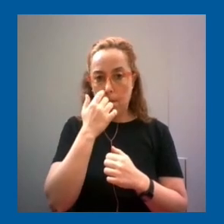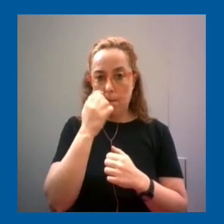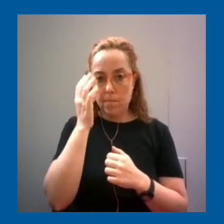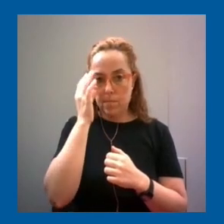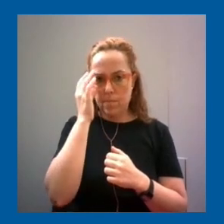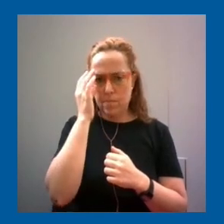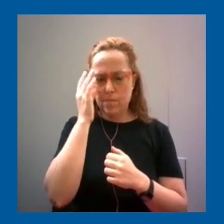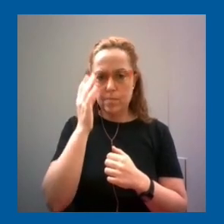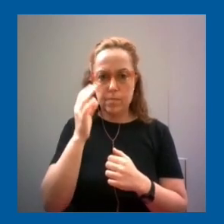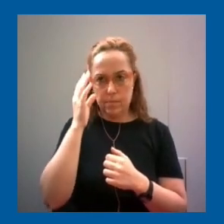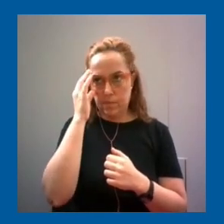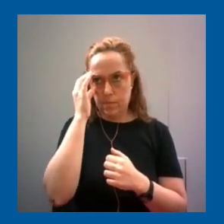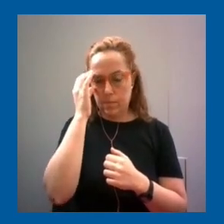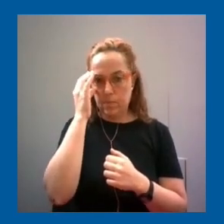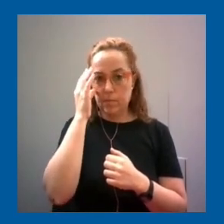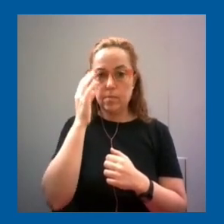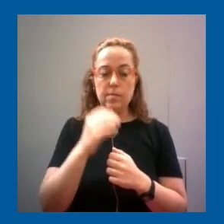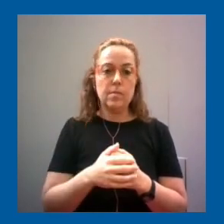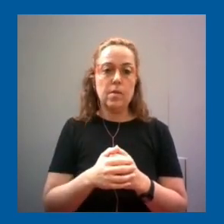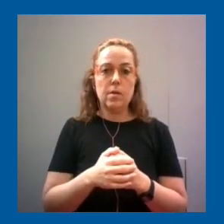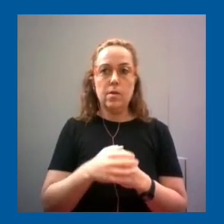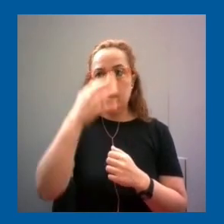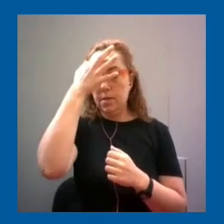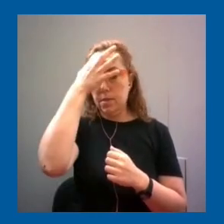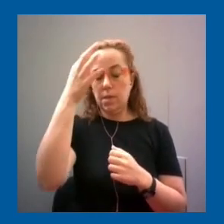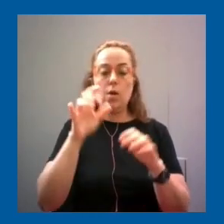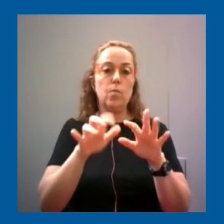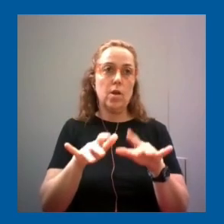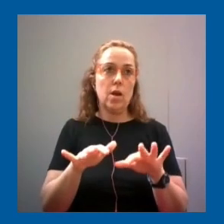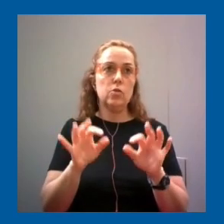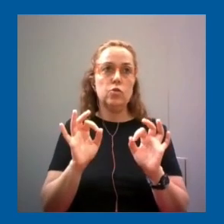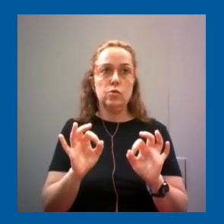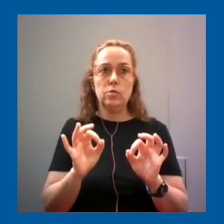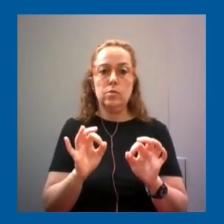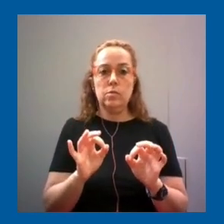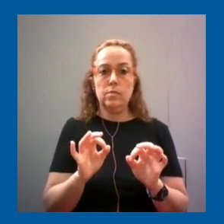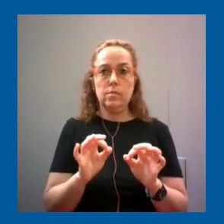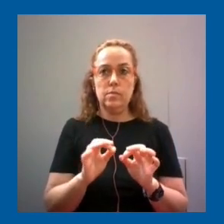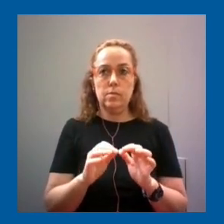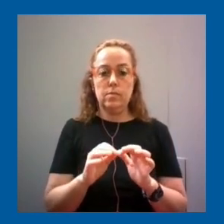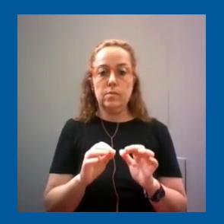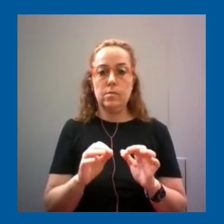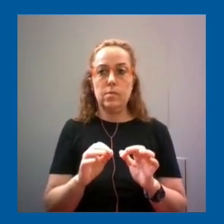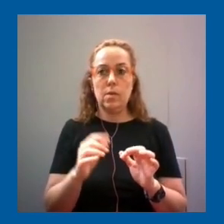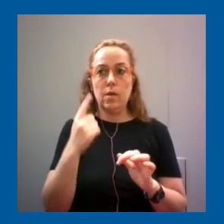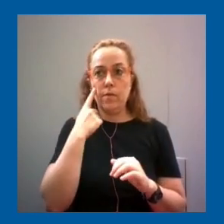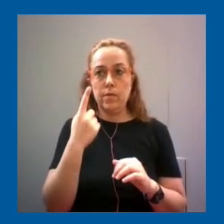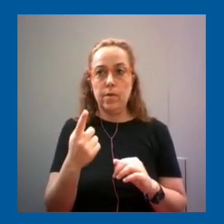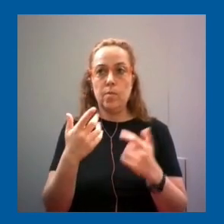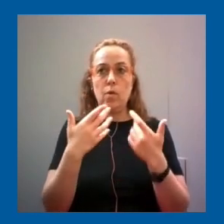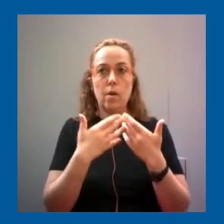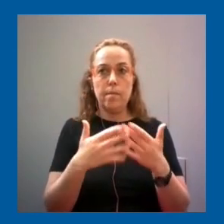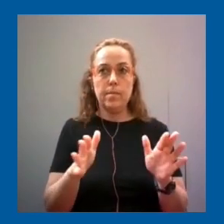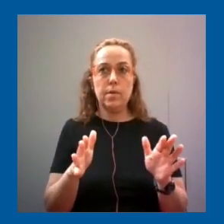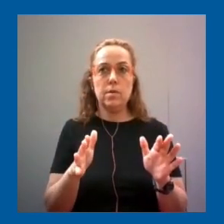los de ciencia de la computación estamos de para bienes porque empezamos a ver que empieza a tener su espacio dentro de lo que es la propuesta